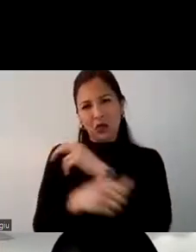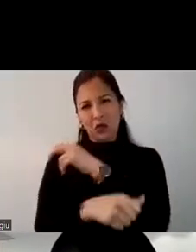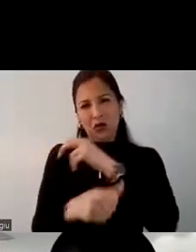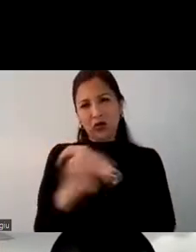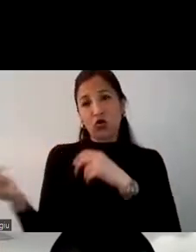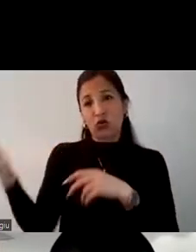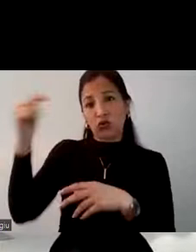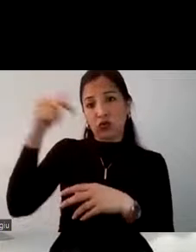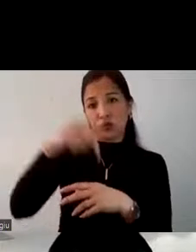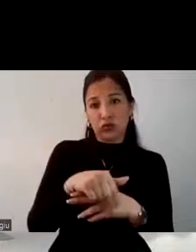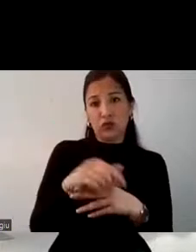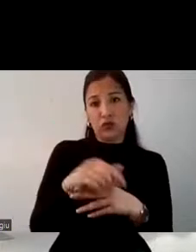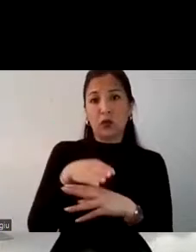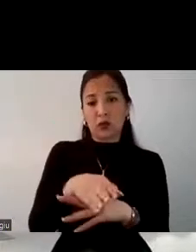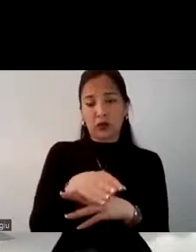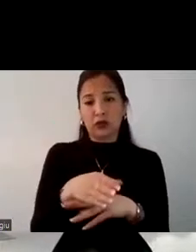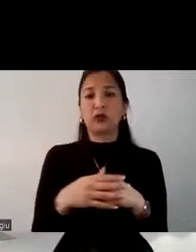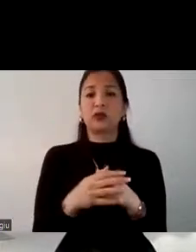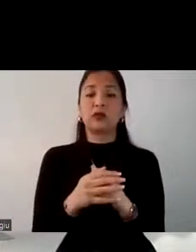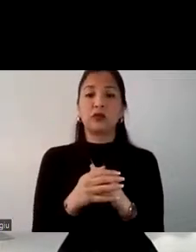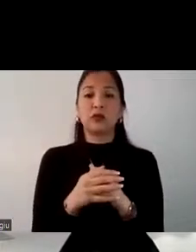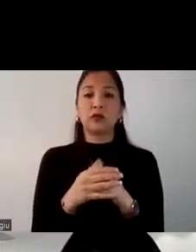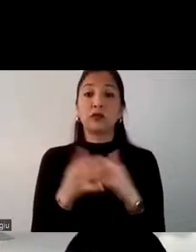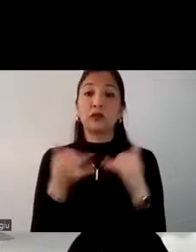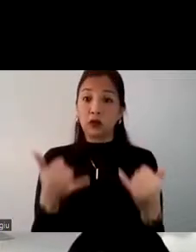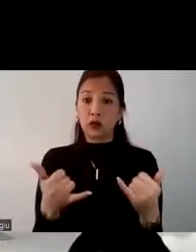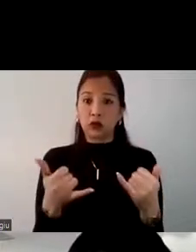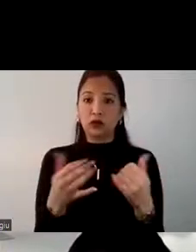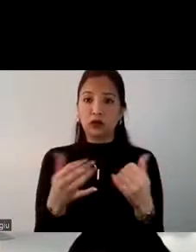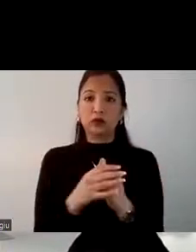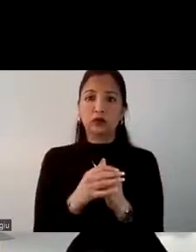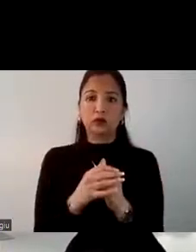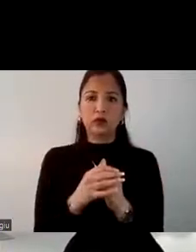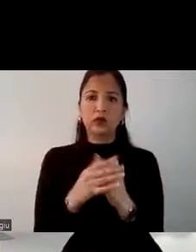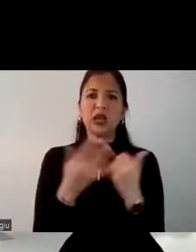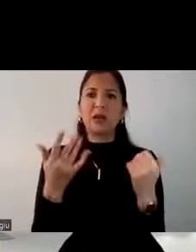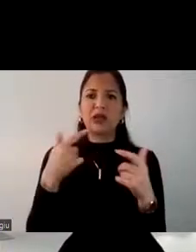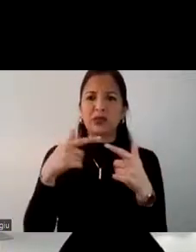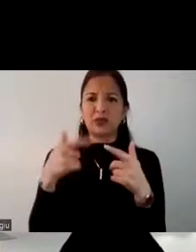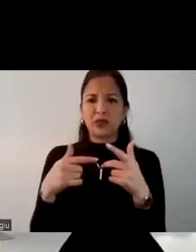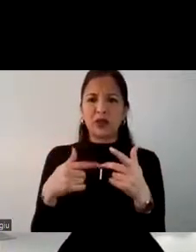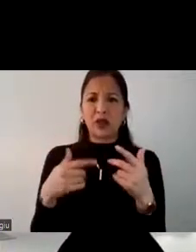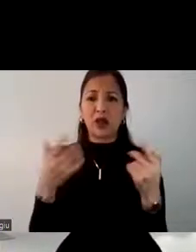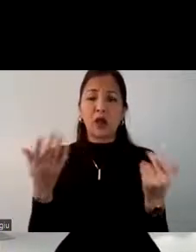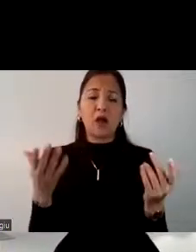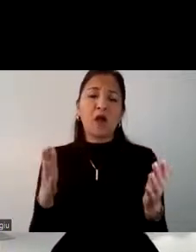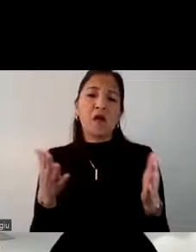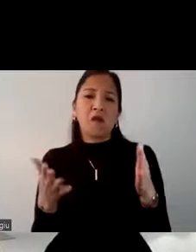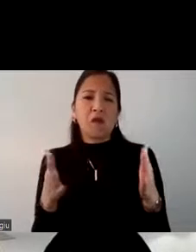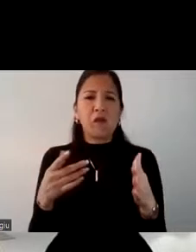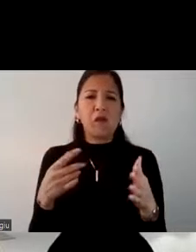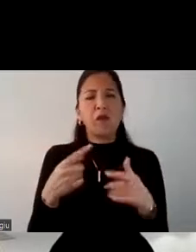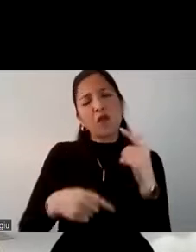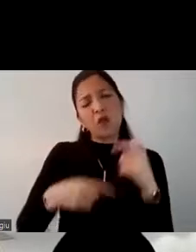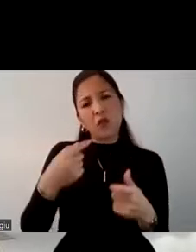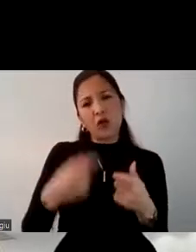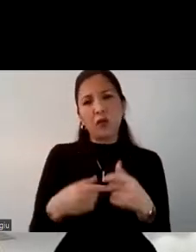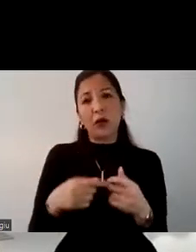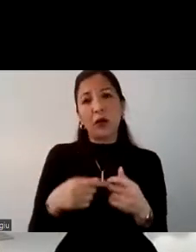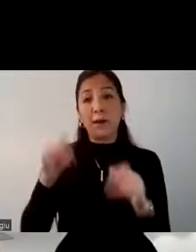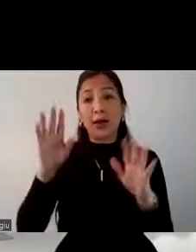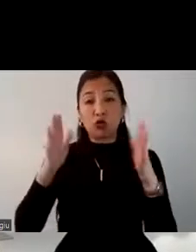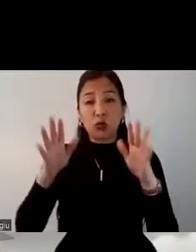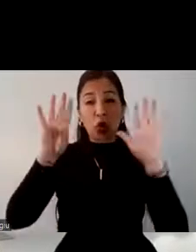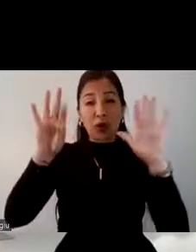poder tener un ingreso al país. Entonces, ¿pero qué pasa con los demás? Pues tampoco habría un problema, porque un 93